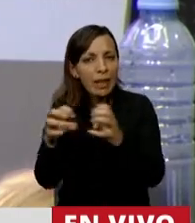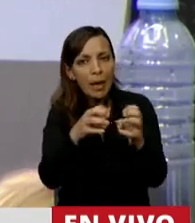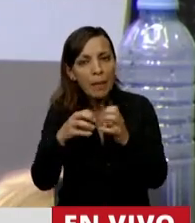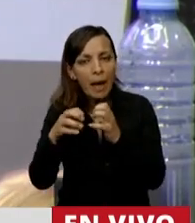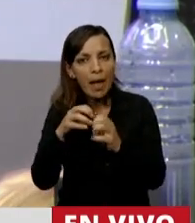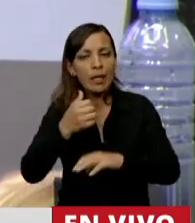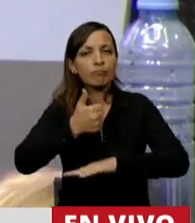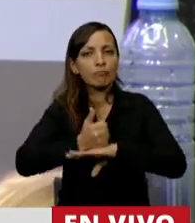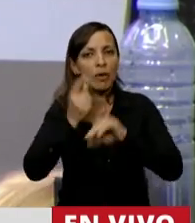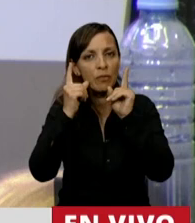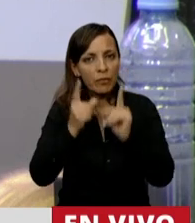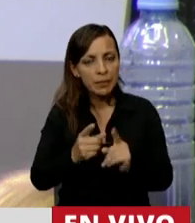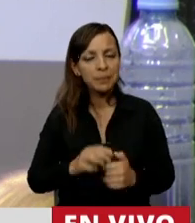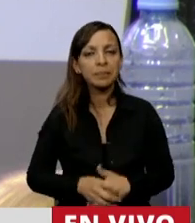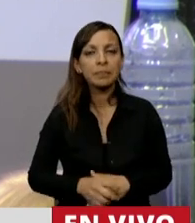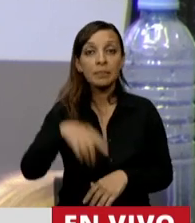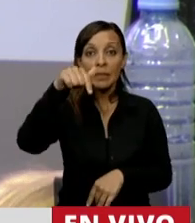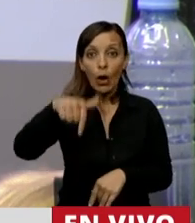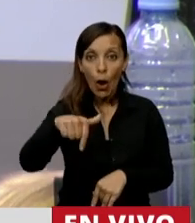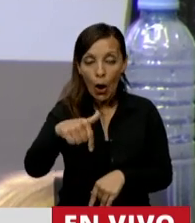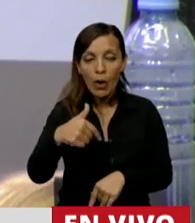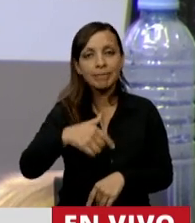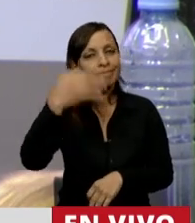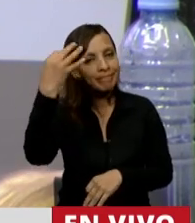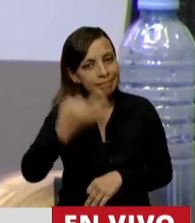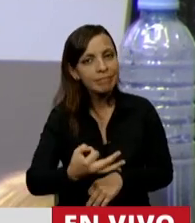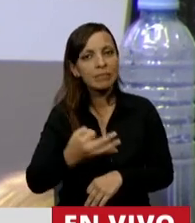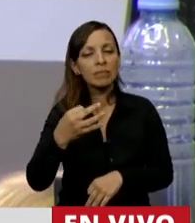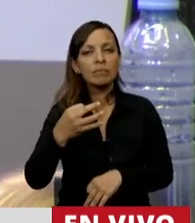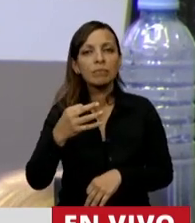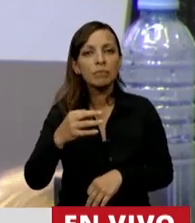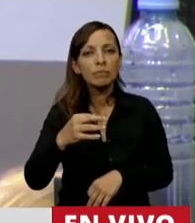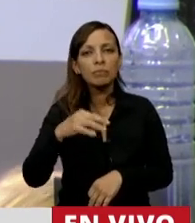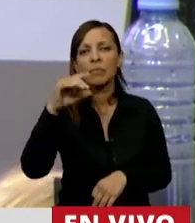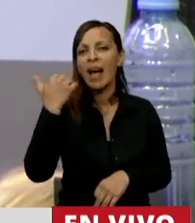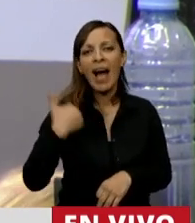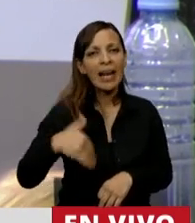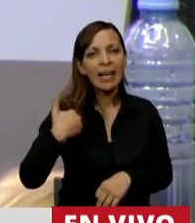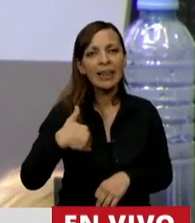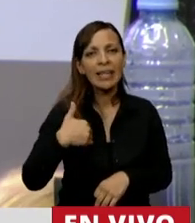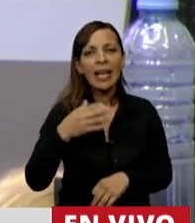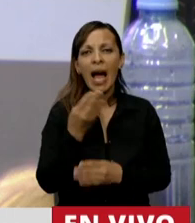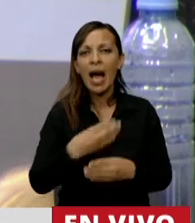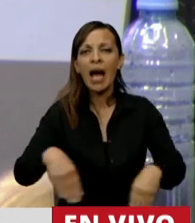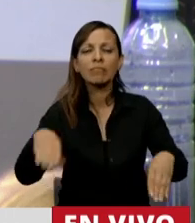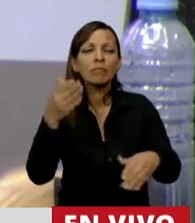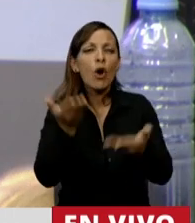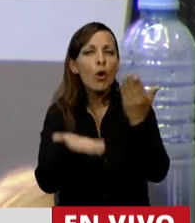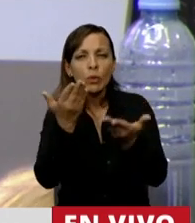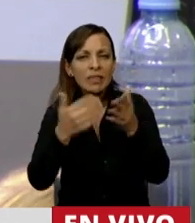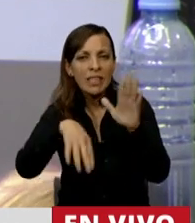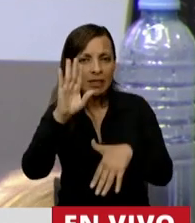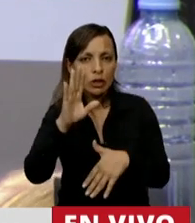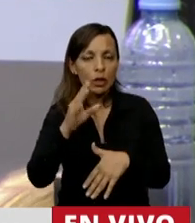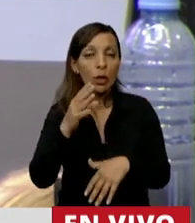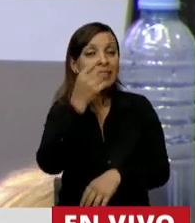Sin dudas, hoy amanecimos en un país más justo y venimos